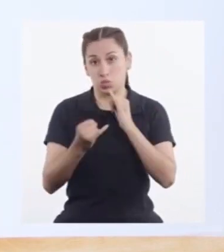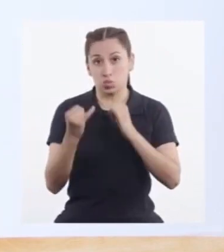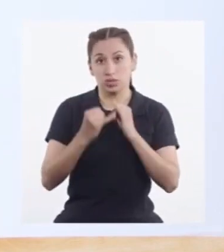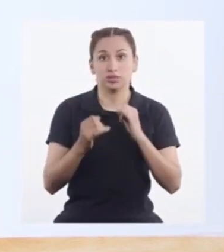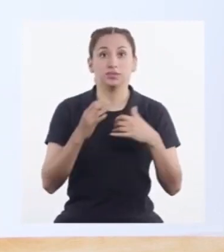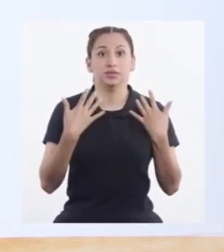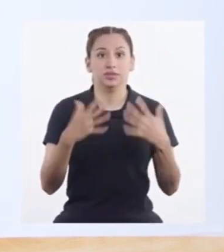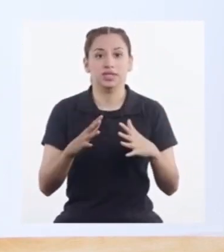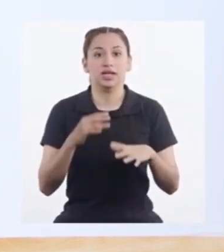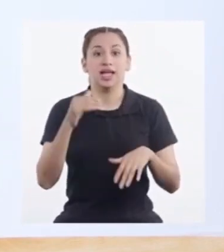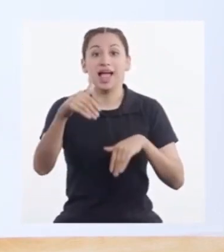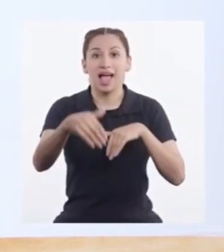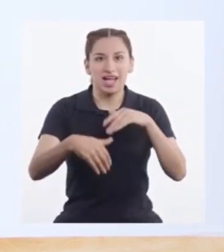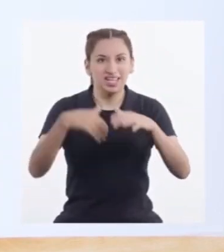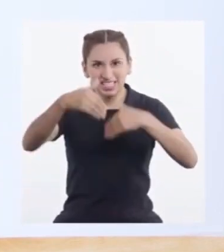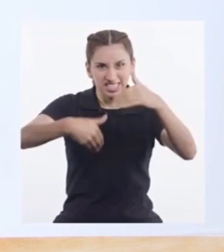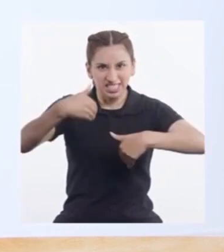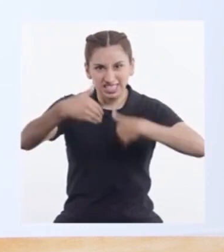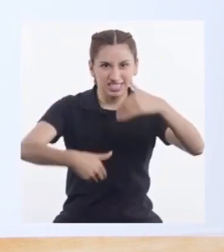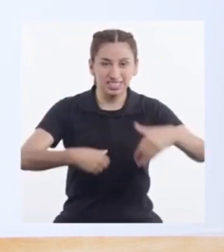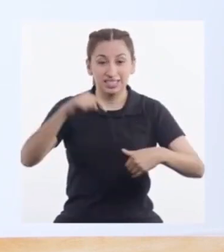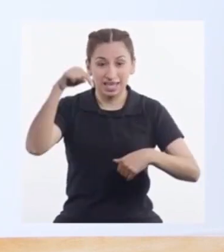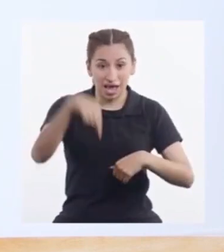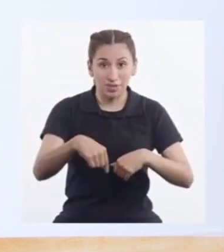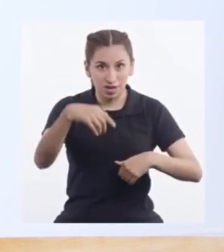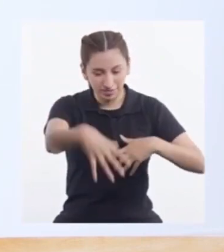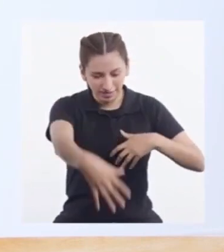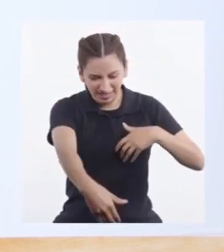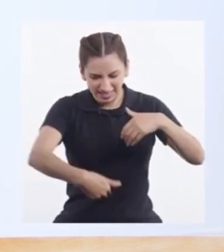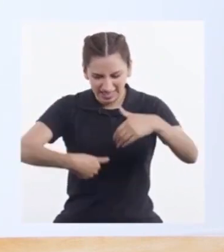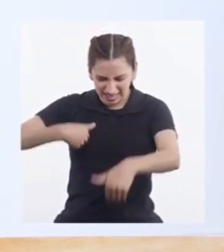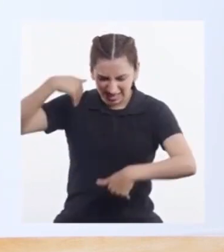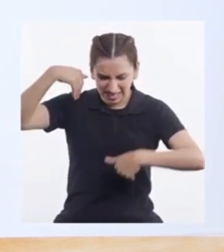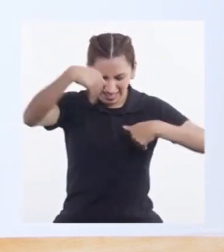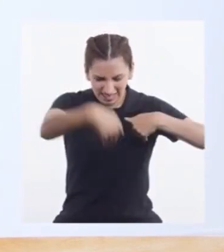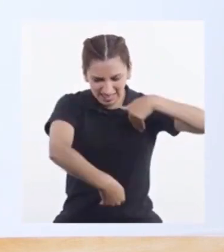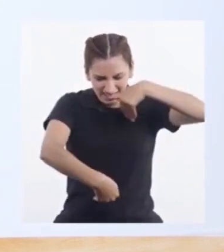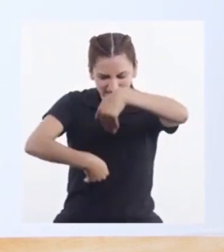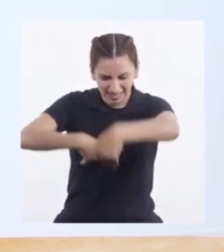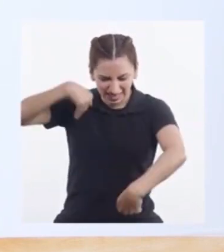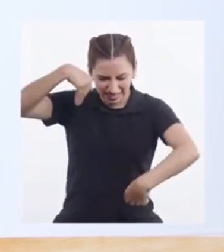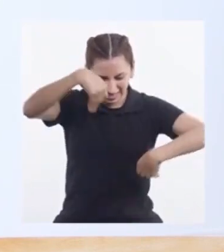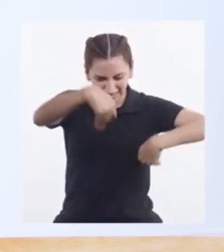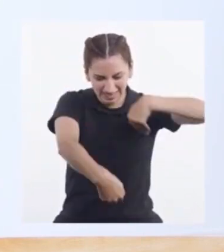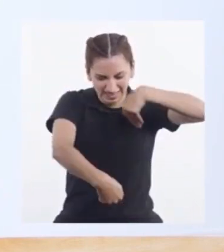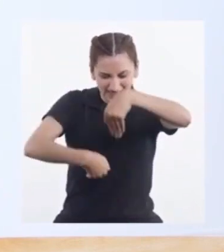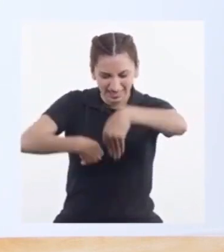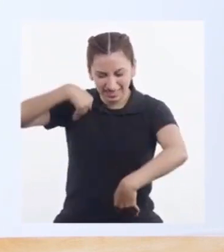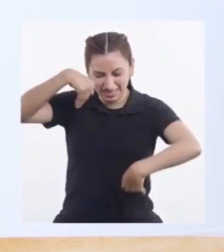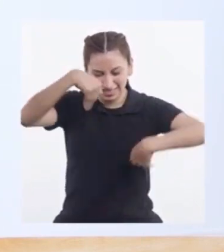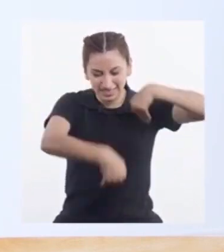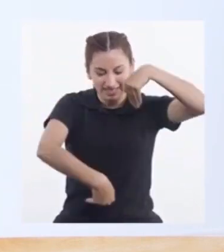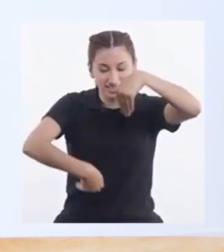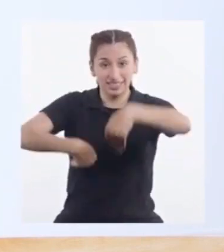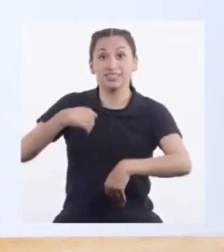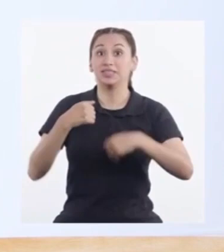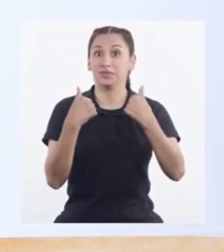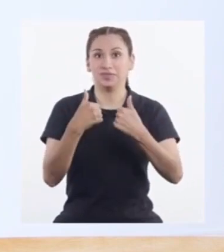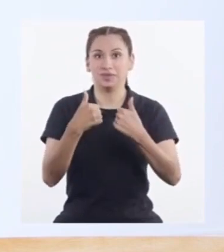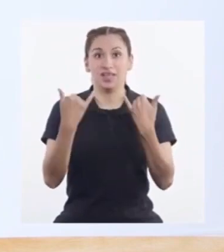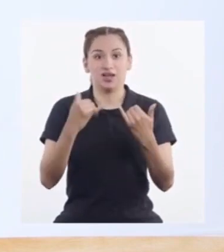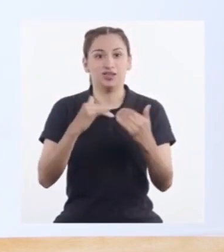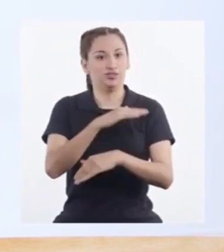Y por último a escarbar Vamos hacia abajo Ese movimiento de brazos Muy bien